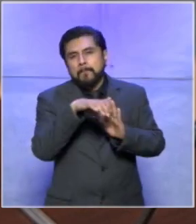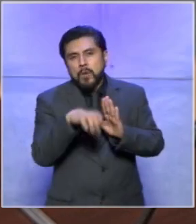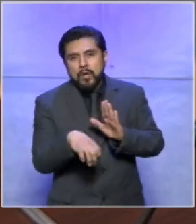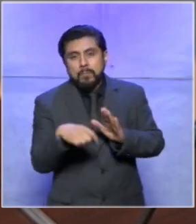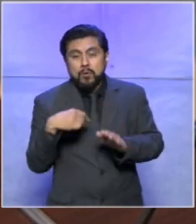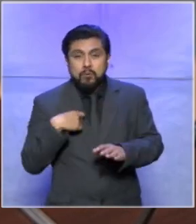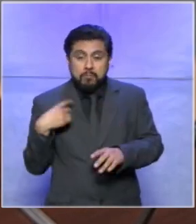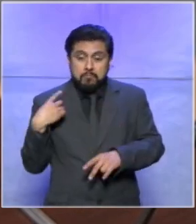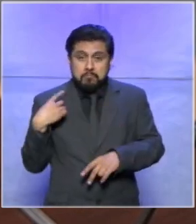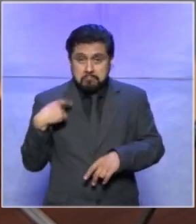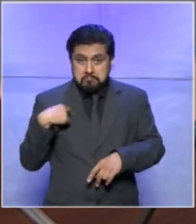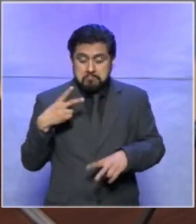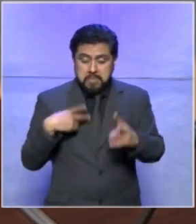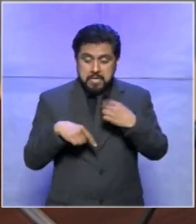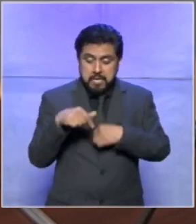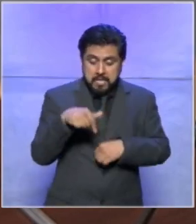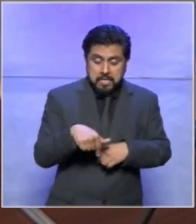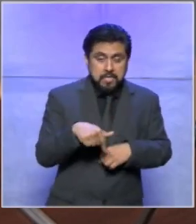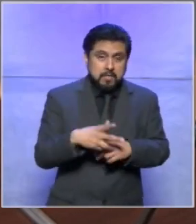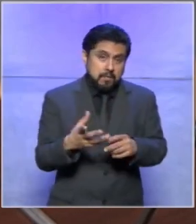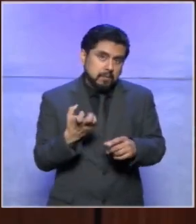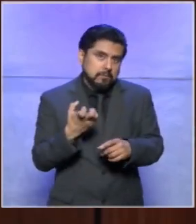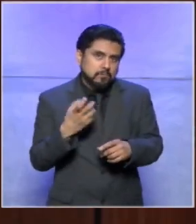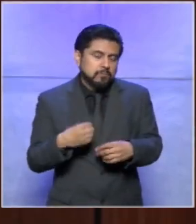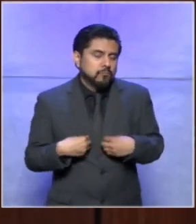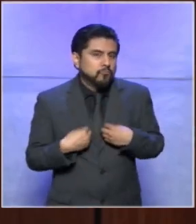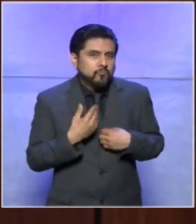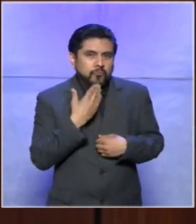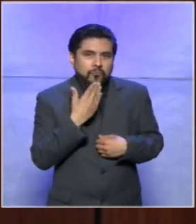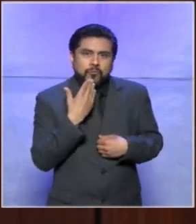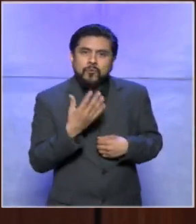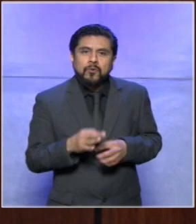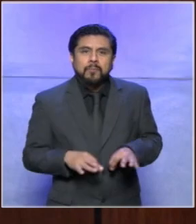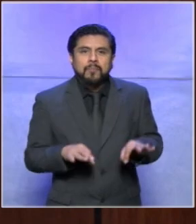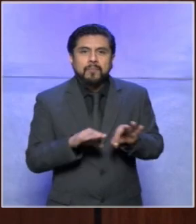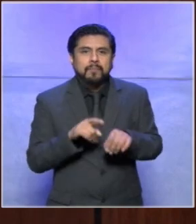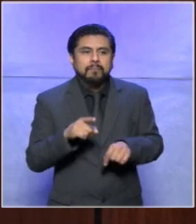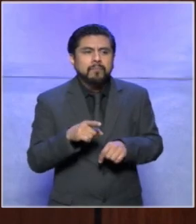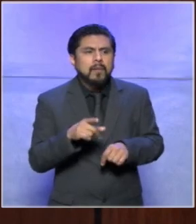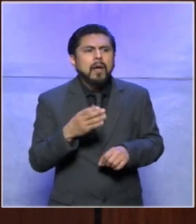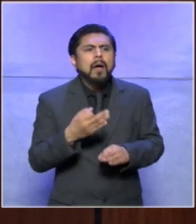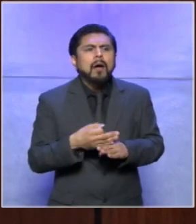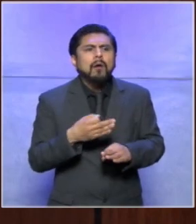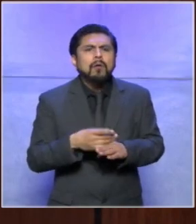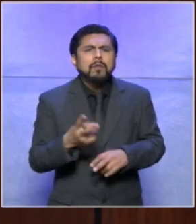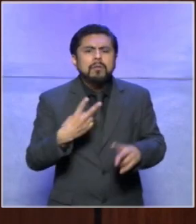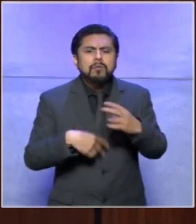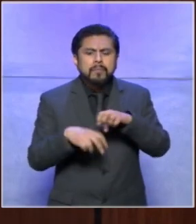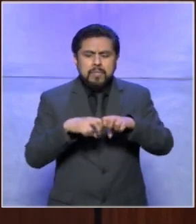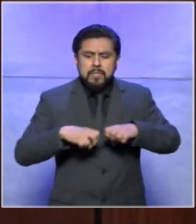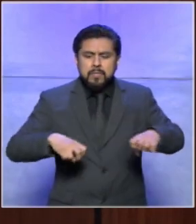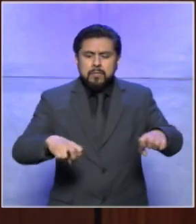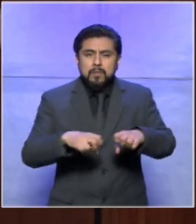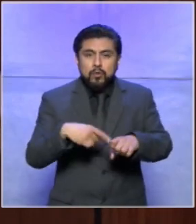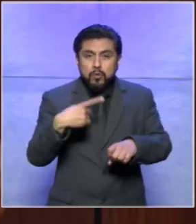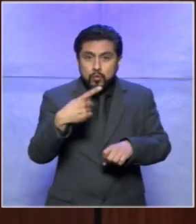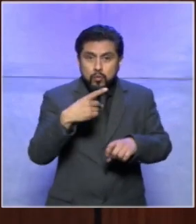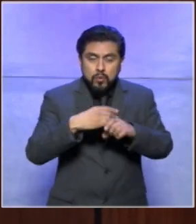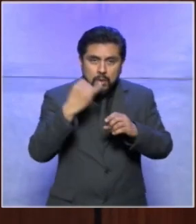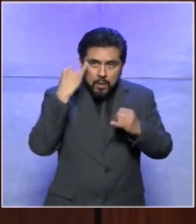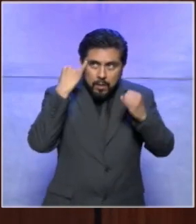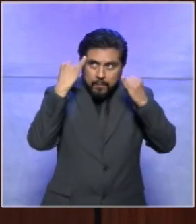ejemplo venir aquí al tribunal muy bien bueno y ahora que estás aquí en el tribunal electoral infantil cuéntanos te